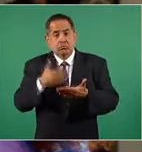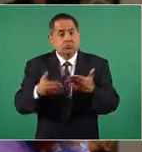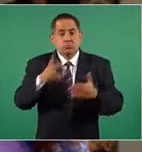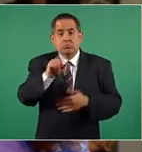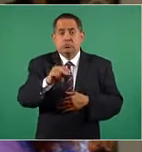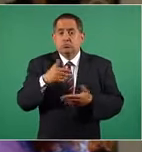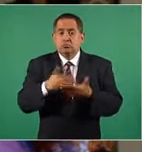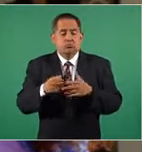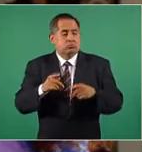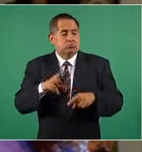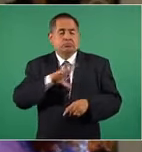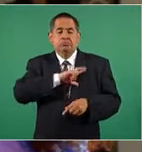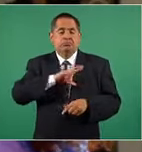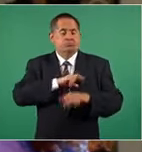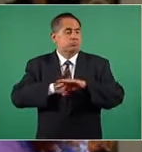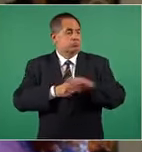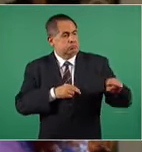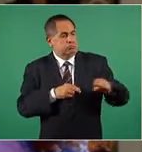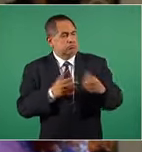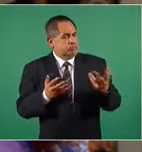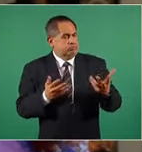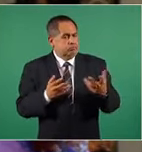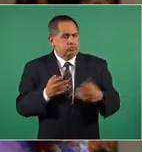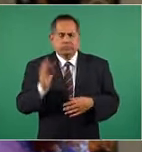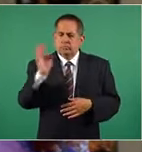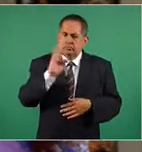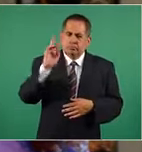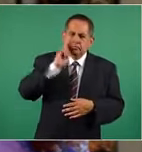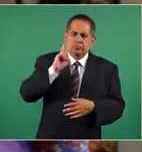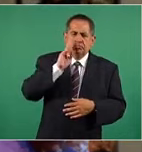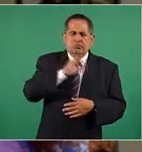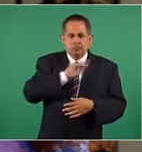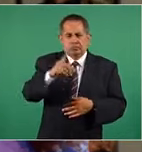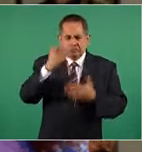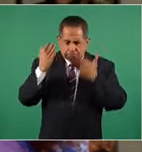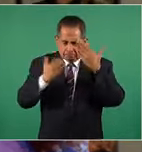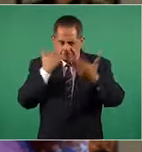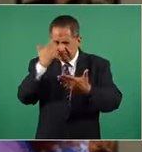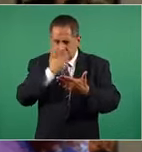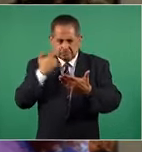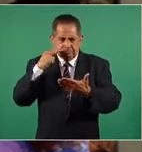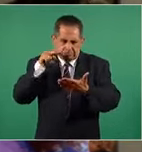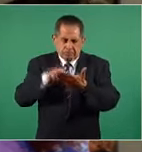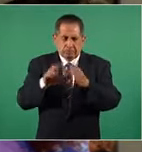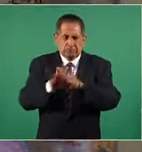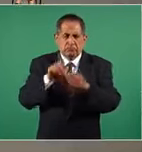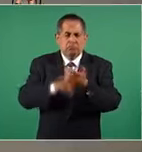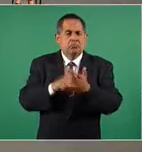concesión privada no sé si haya posibilidades de que su gobierno pues revise este caso Sí